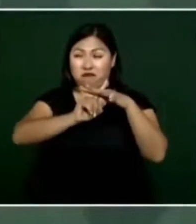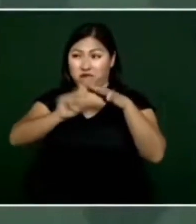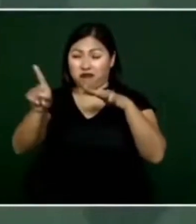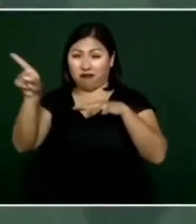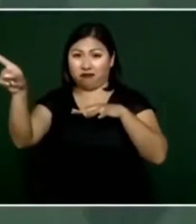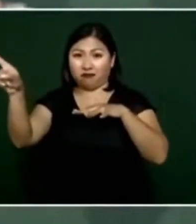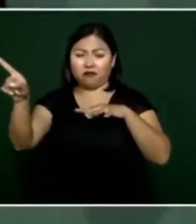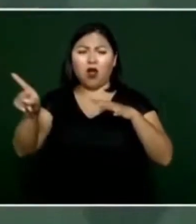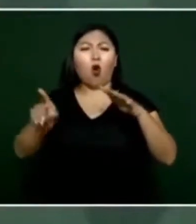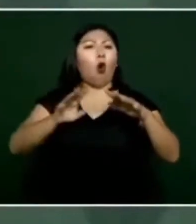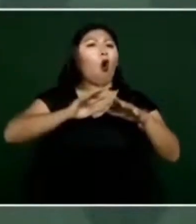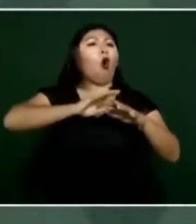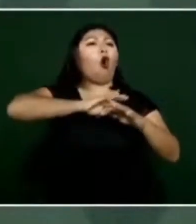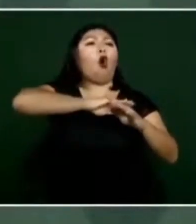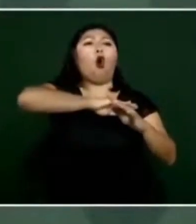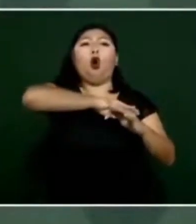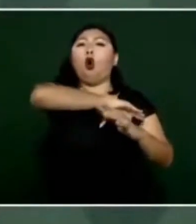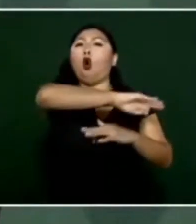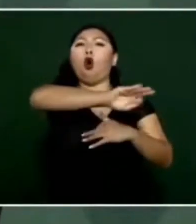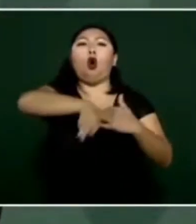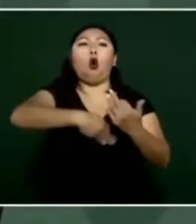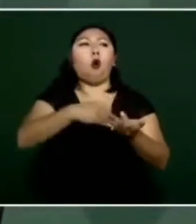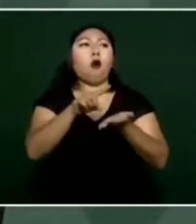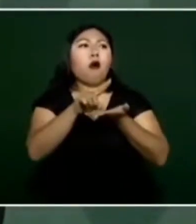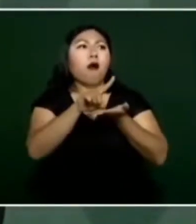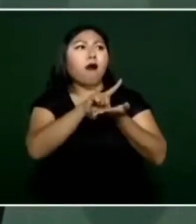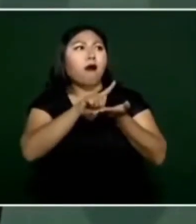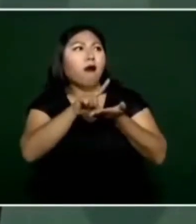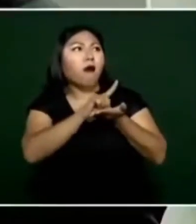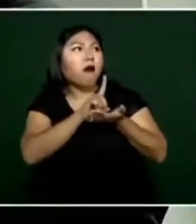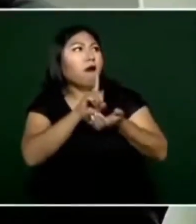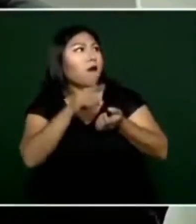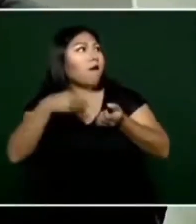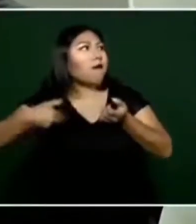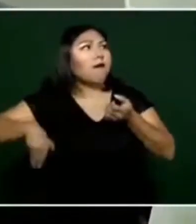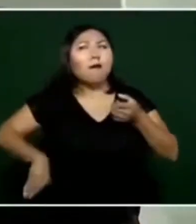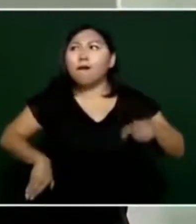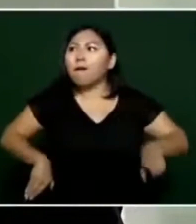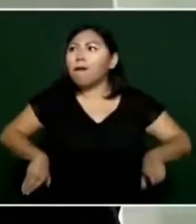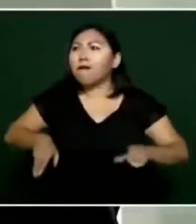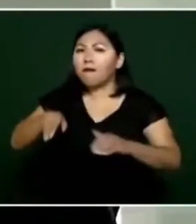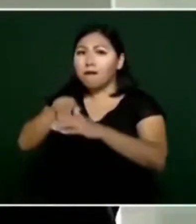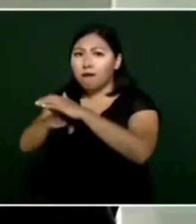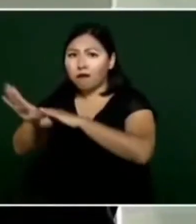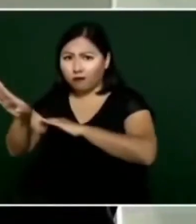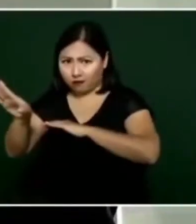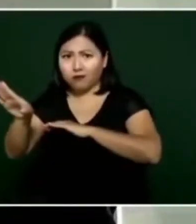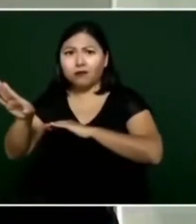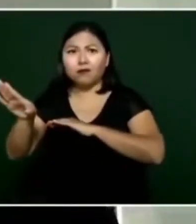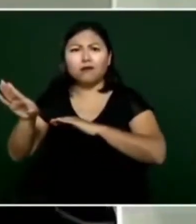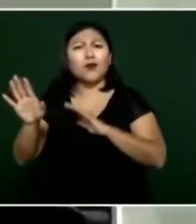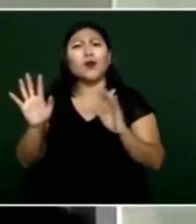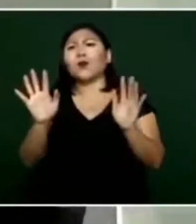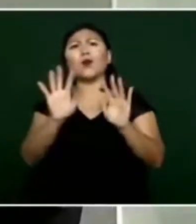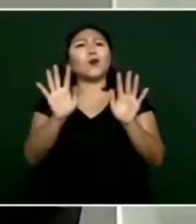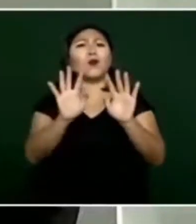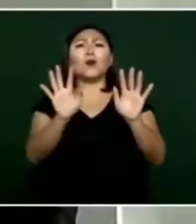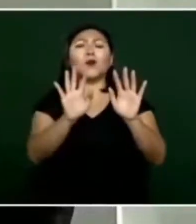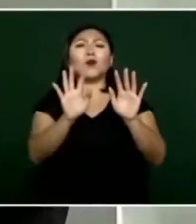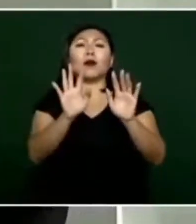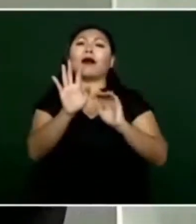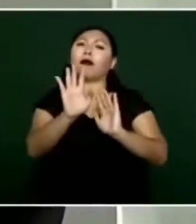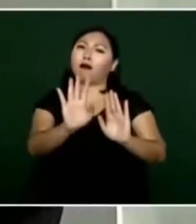pero esa es la creencia porque los medios